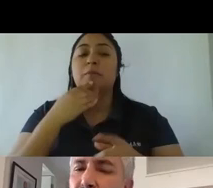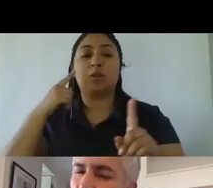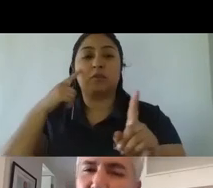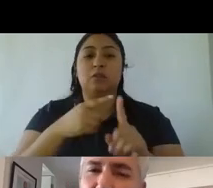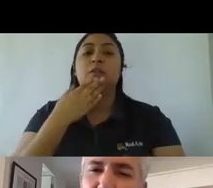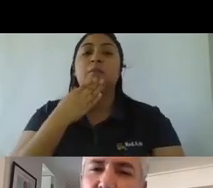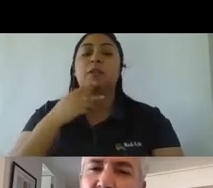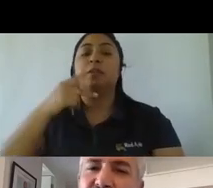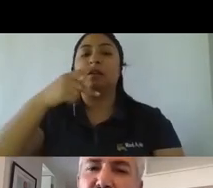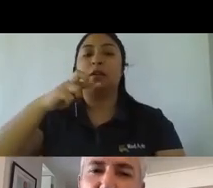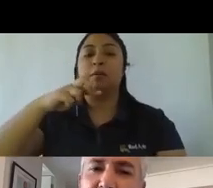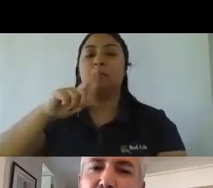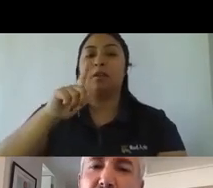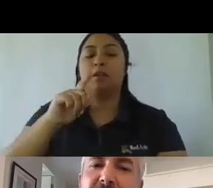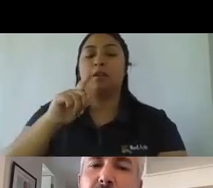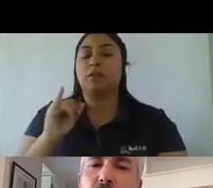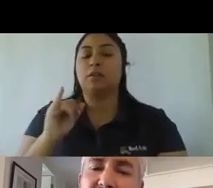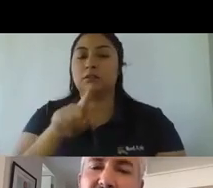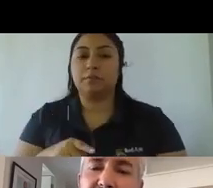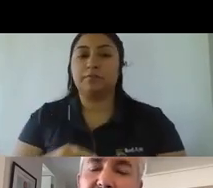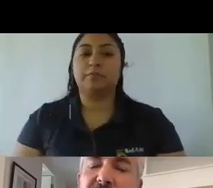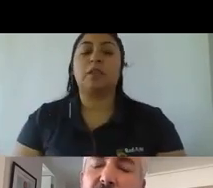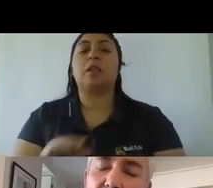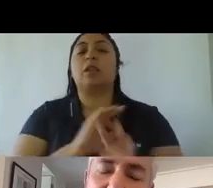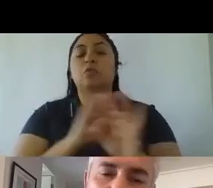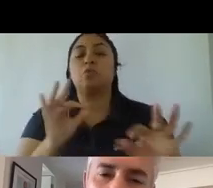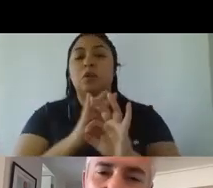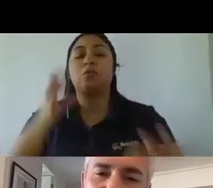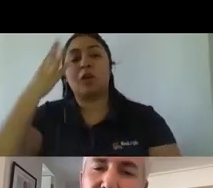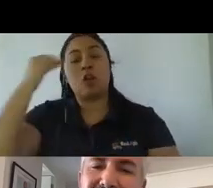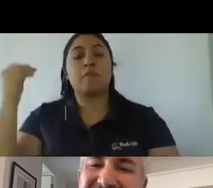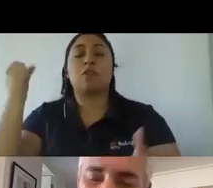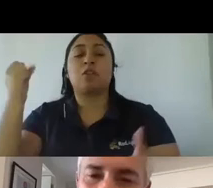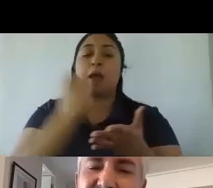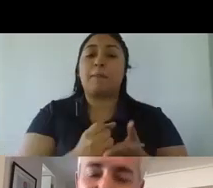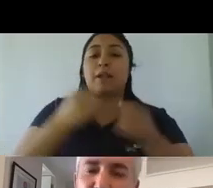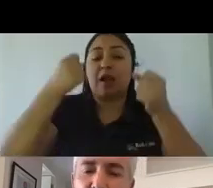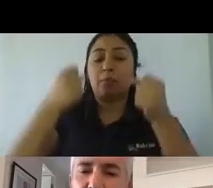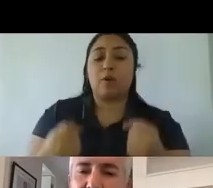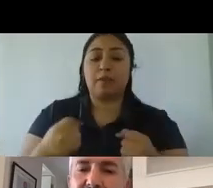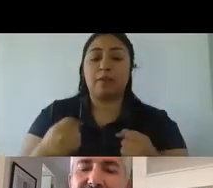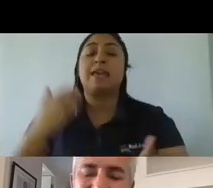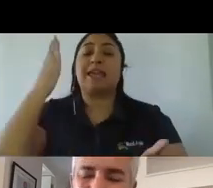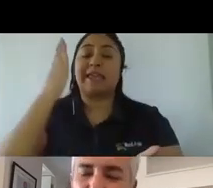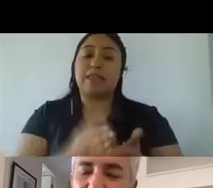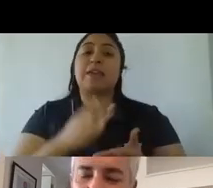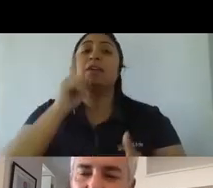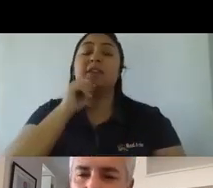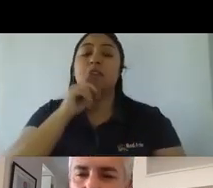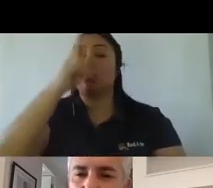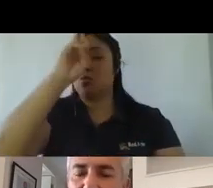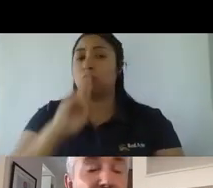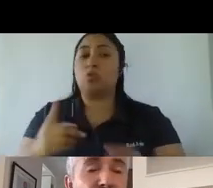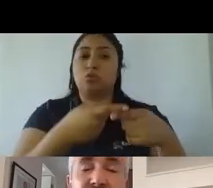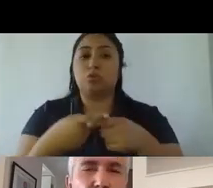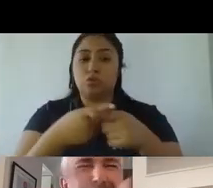por último no nos tenemos que olvidar nunca una marca puede y esto es lo que creo yo también debe tener un rol social necesariamente tiene que tener un